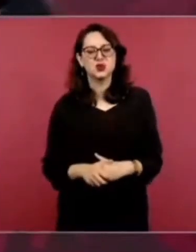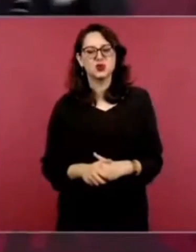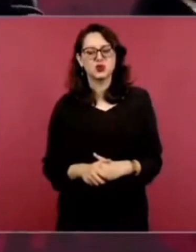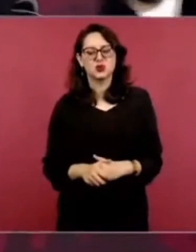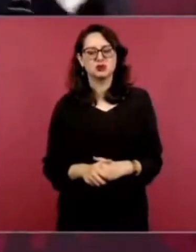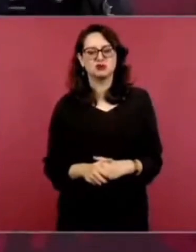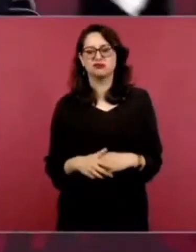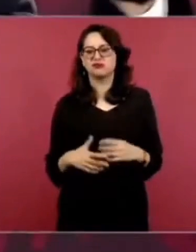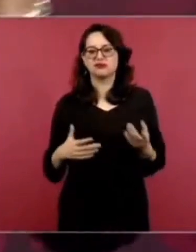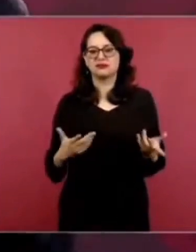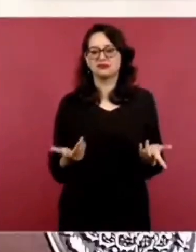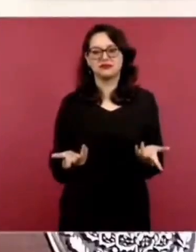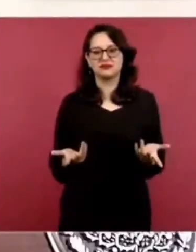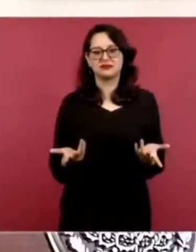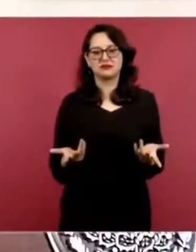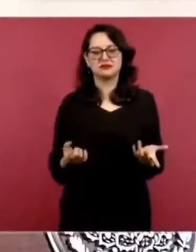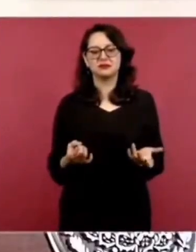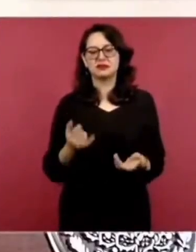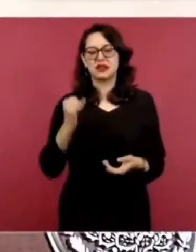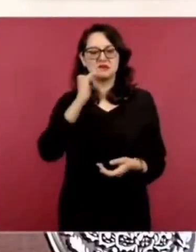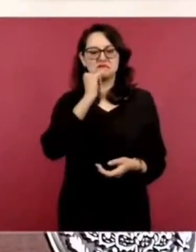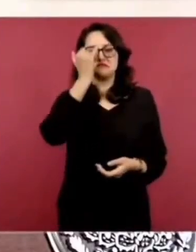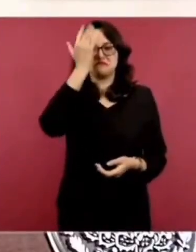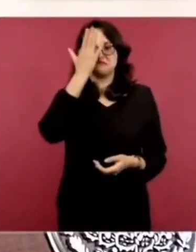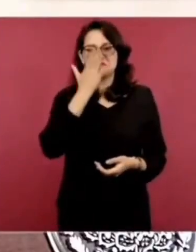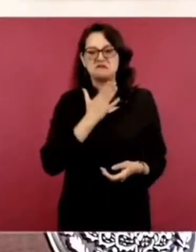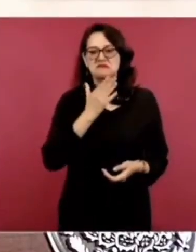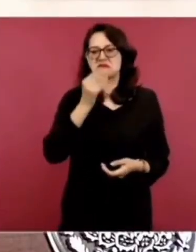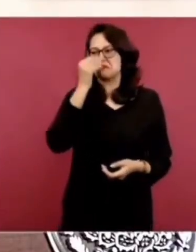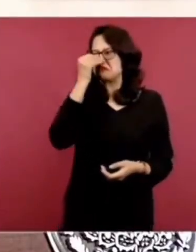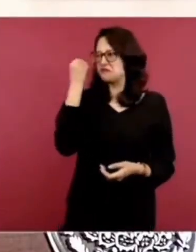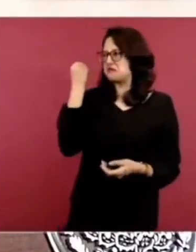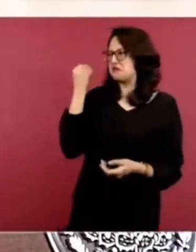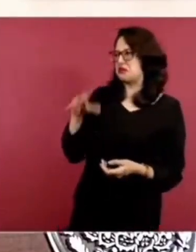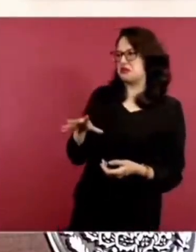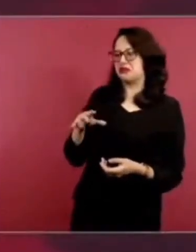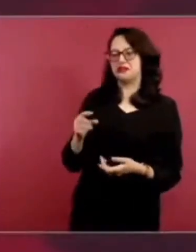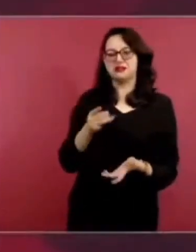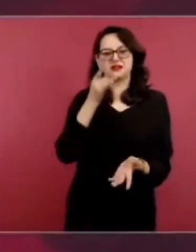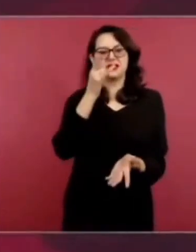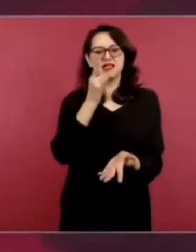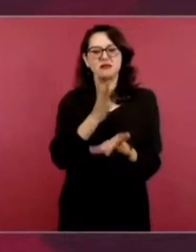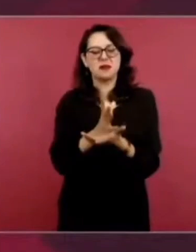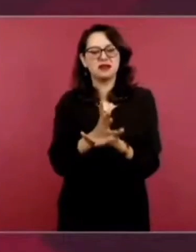proponerme a algo, creo que a la privatización del petróleo.